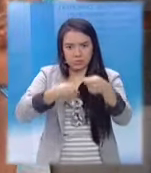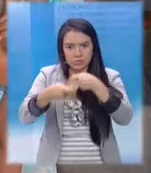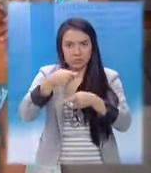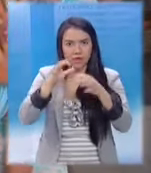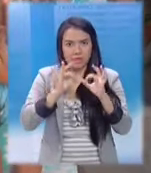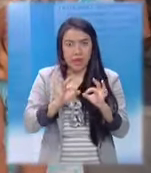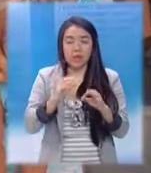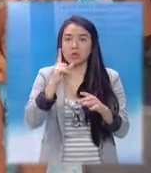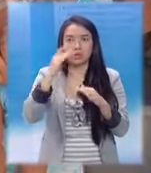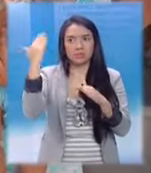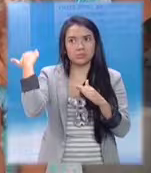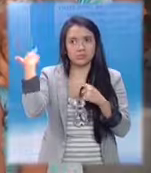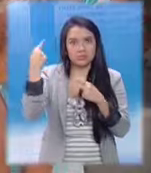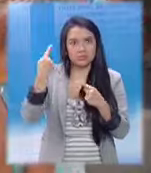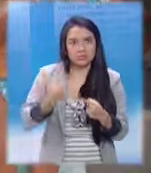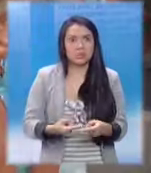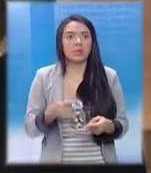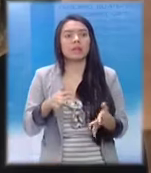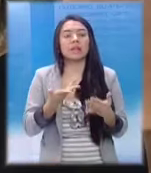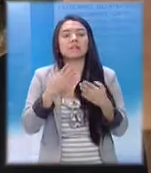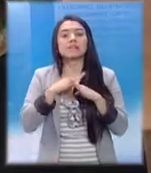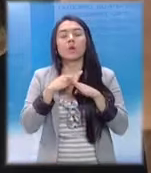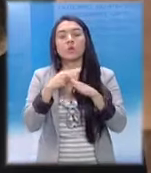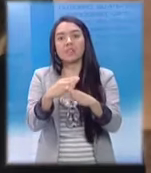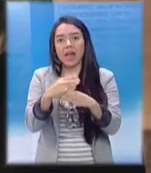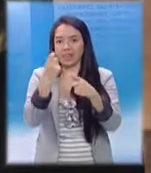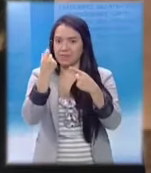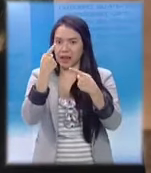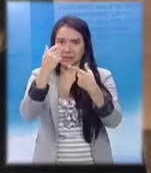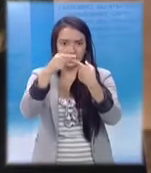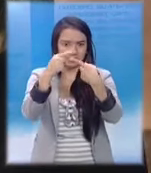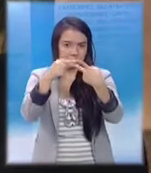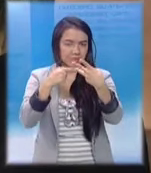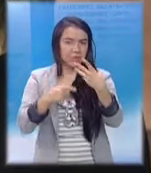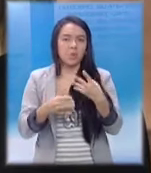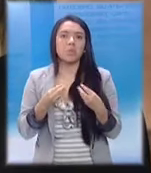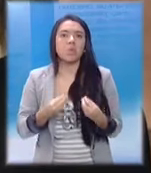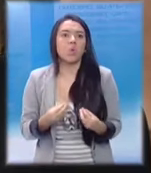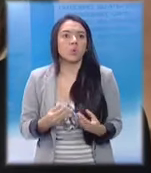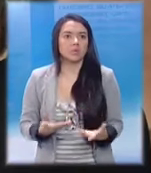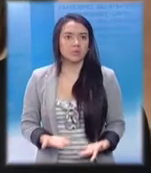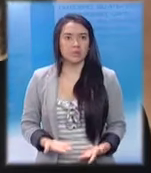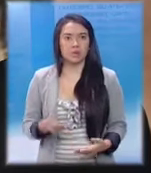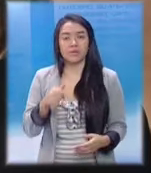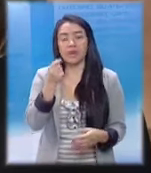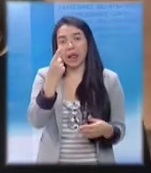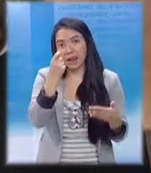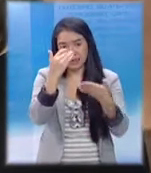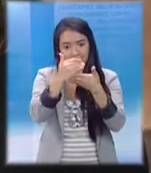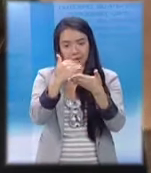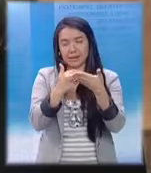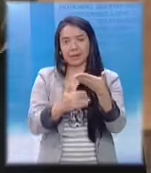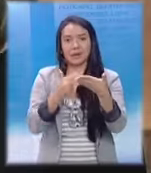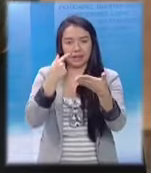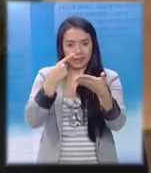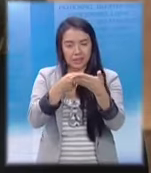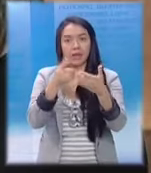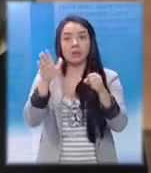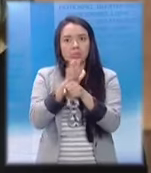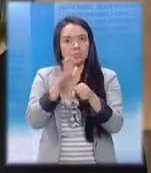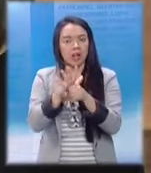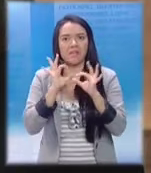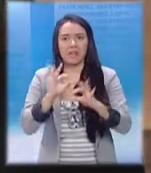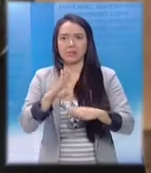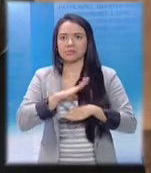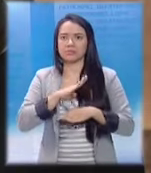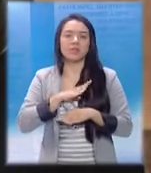tiene seguridad para más inversión. Es que cada gobierno lleva unas propuestas, no se respeta el